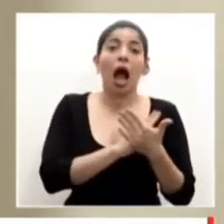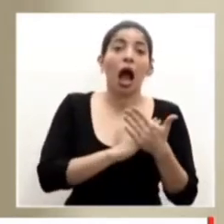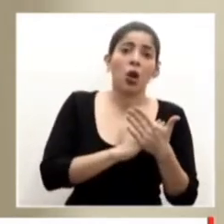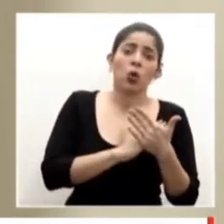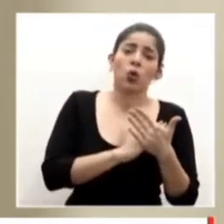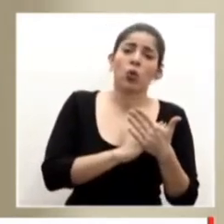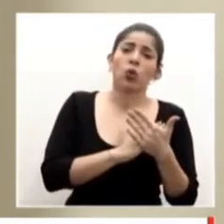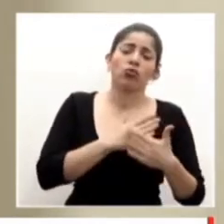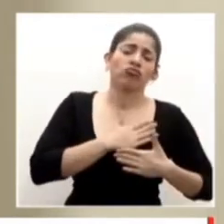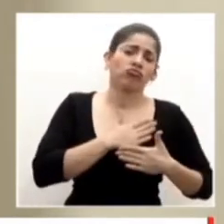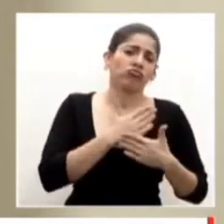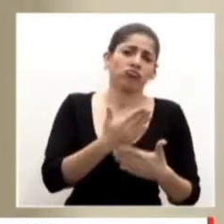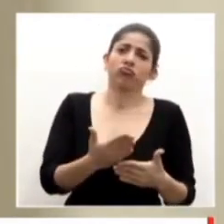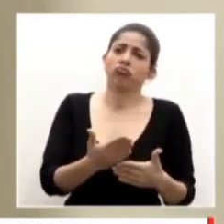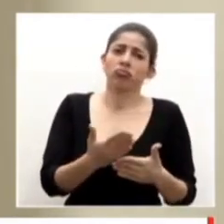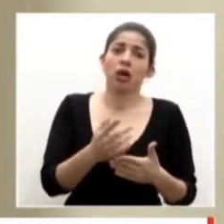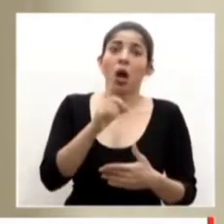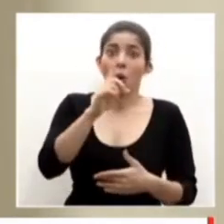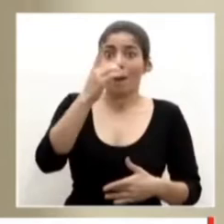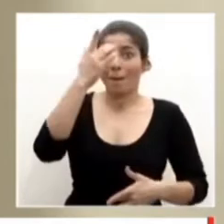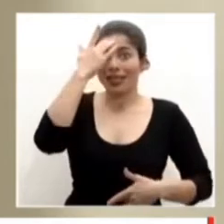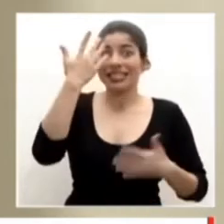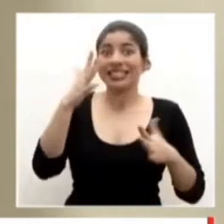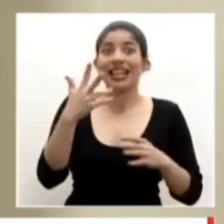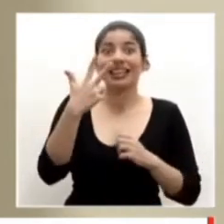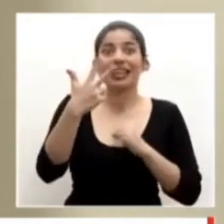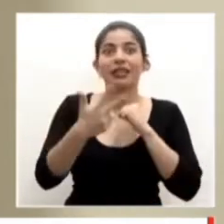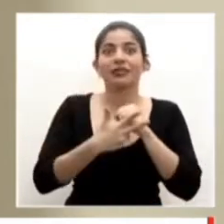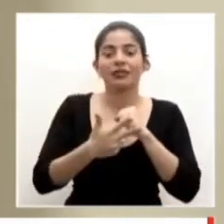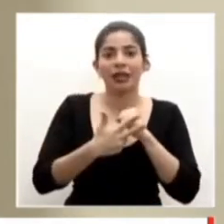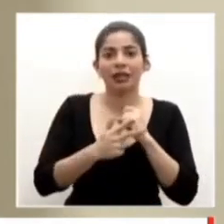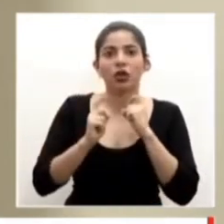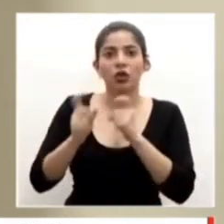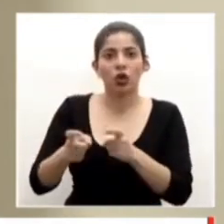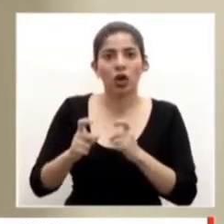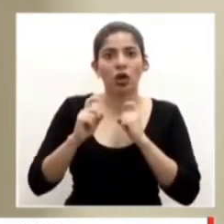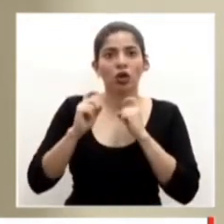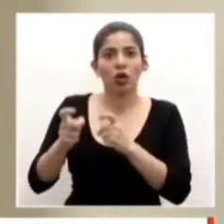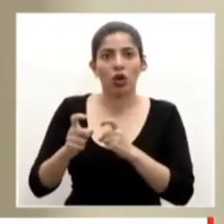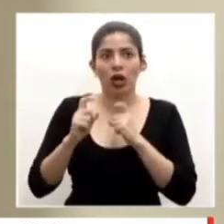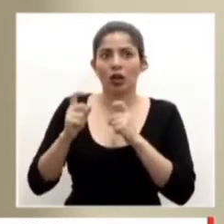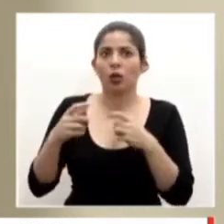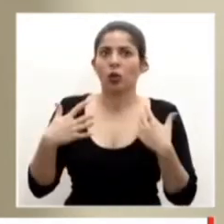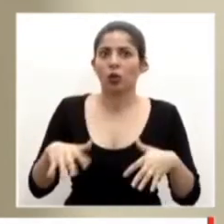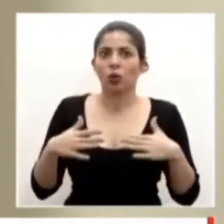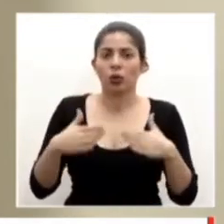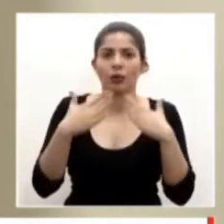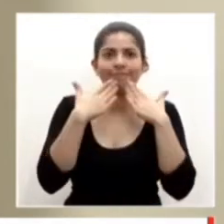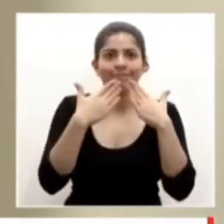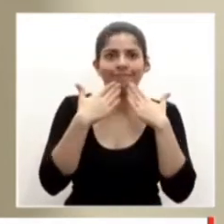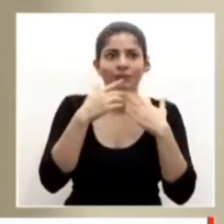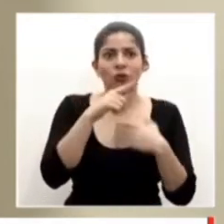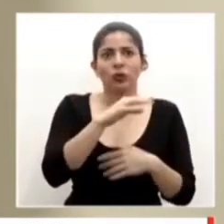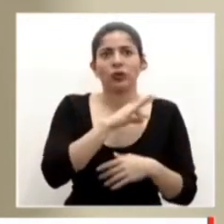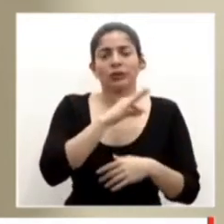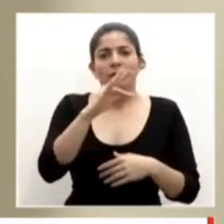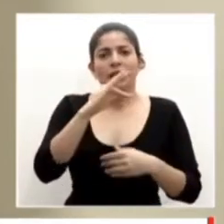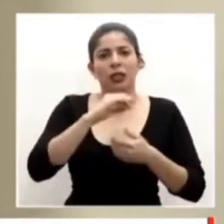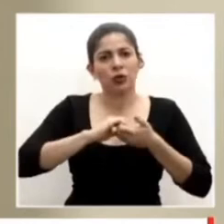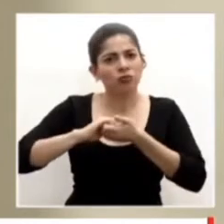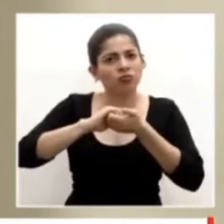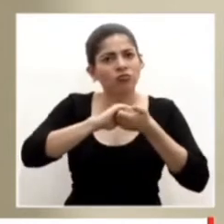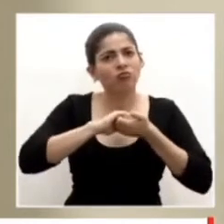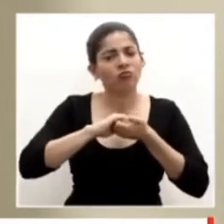sumamente altruista. Inclusive hay un paciente que ha donado tres veces, así que agradecemos ese espíritu solidario